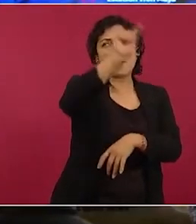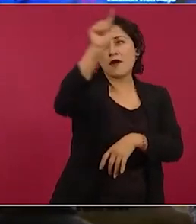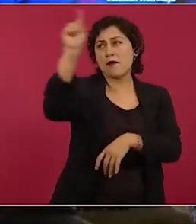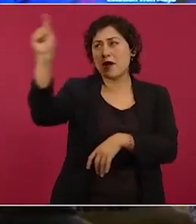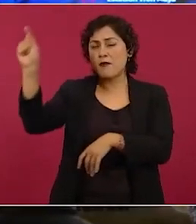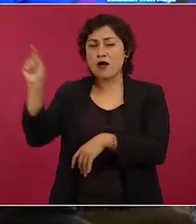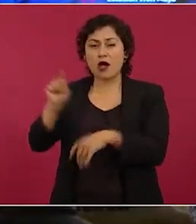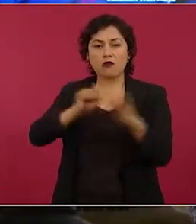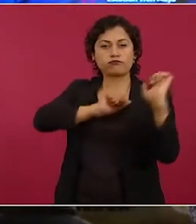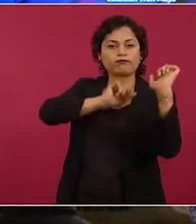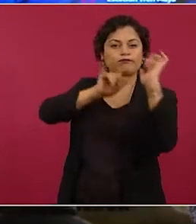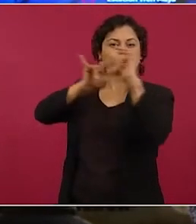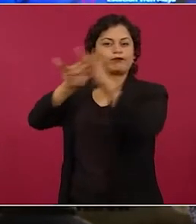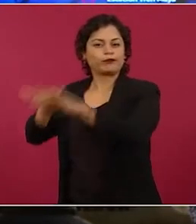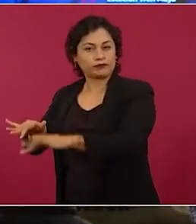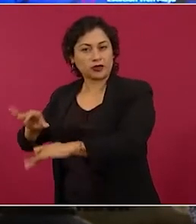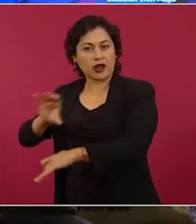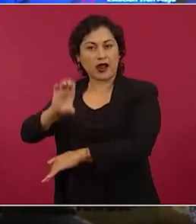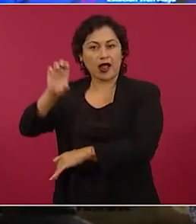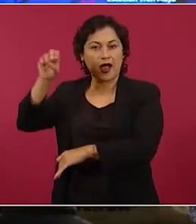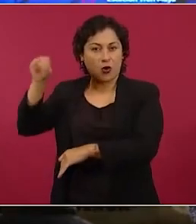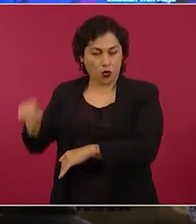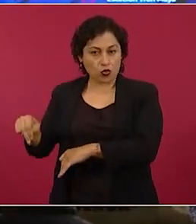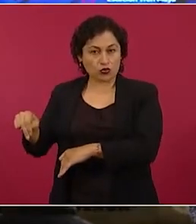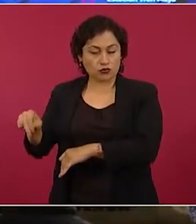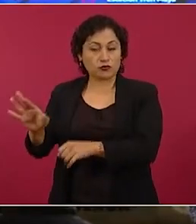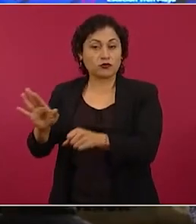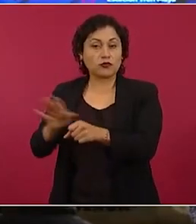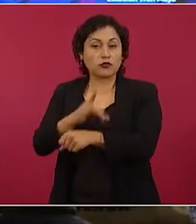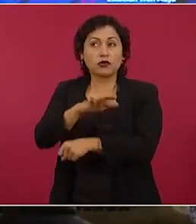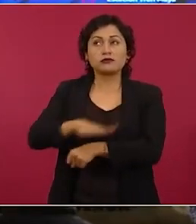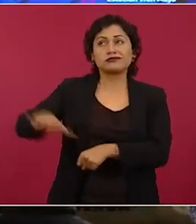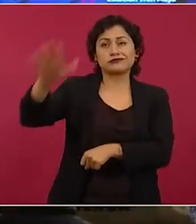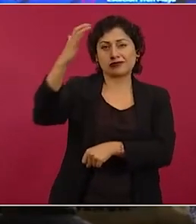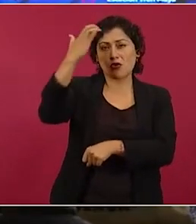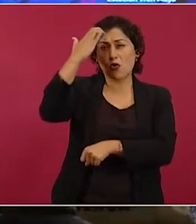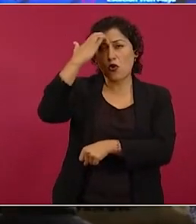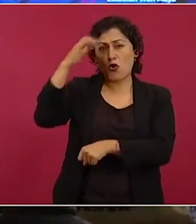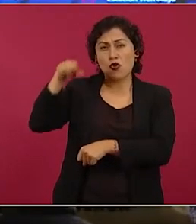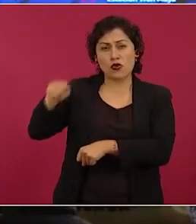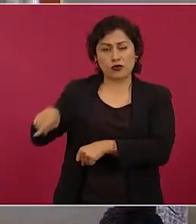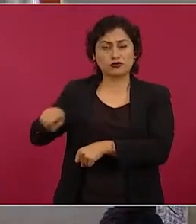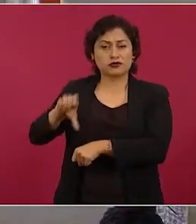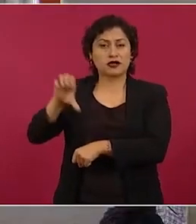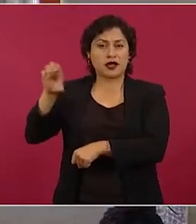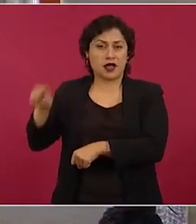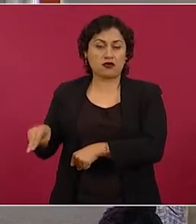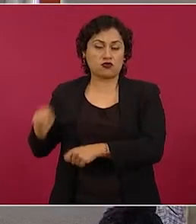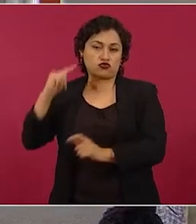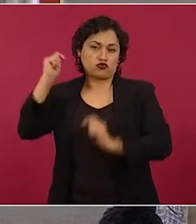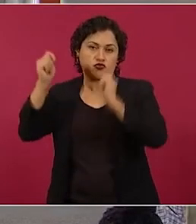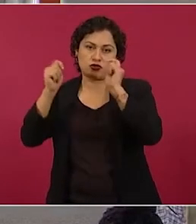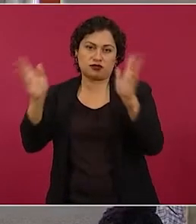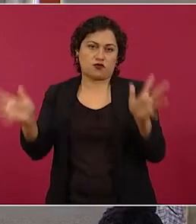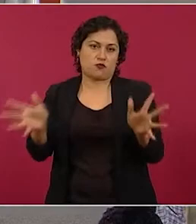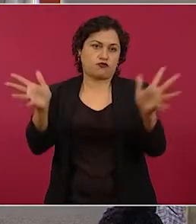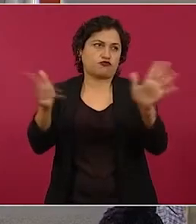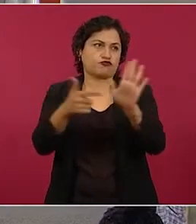es de los lugares más conocidos en el extranjero.